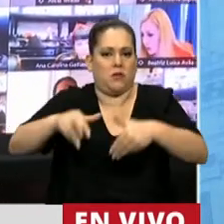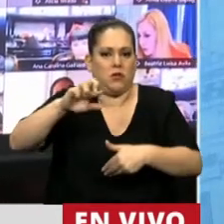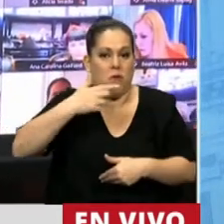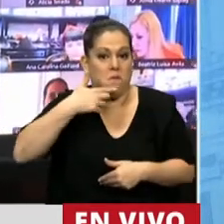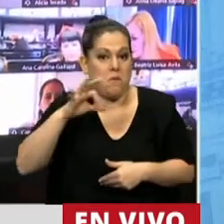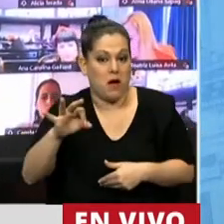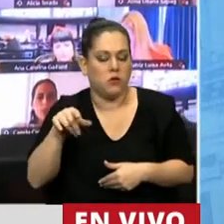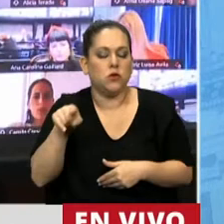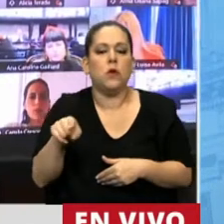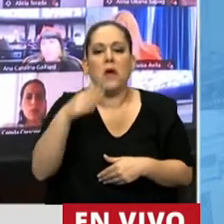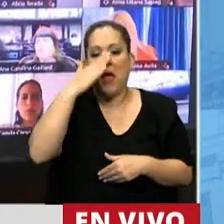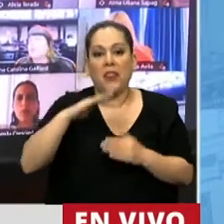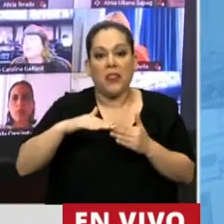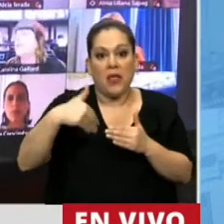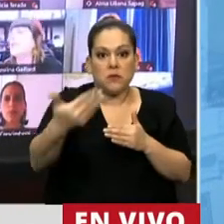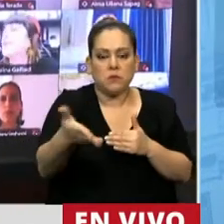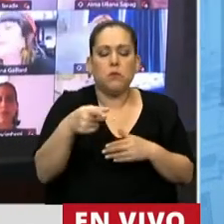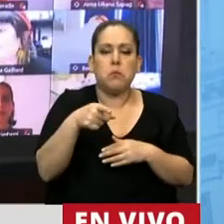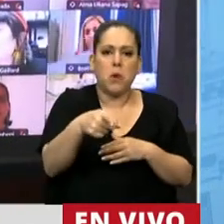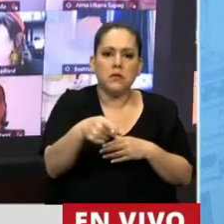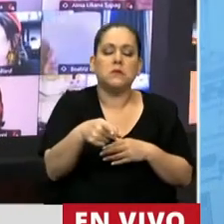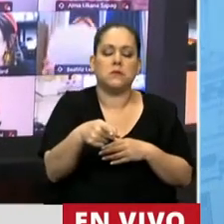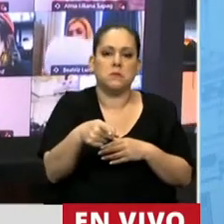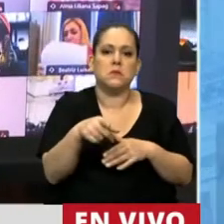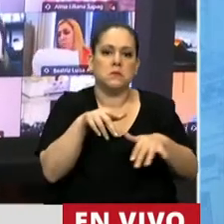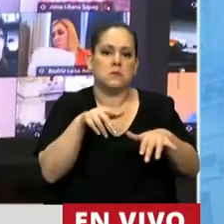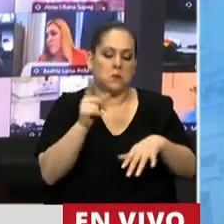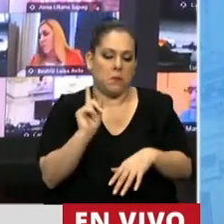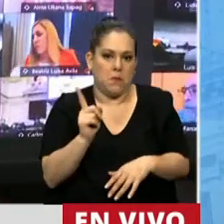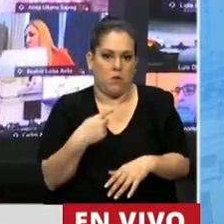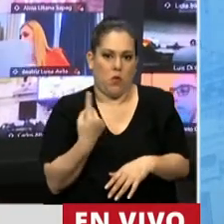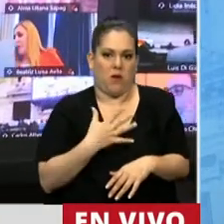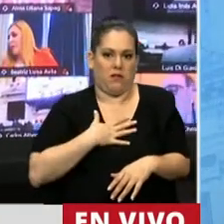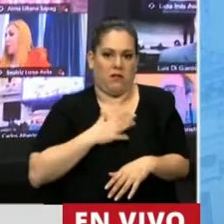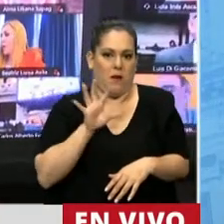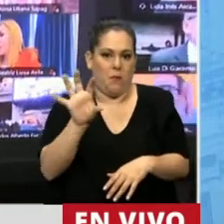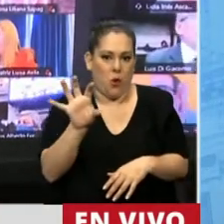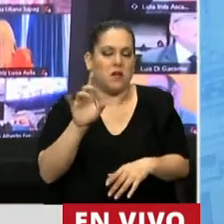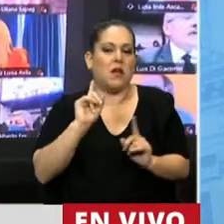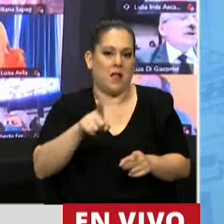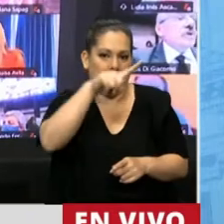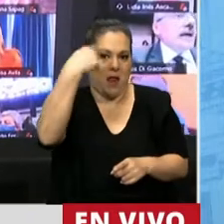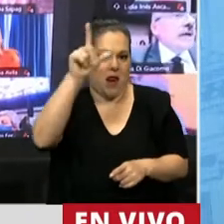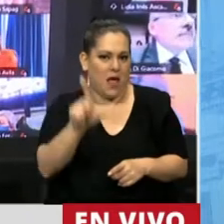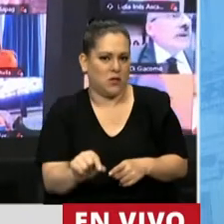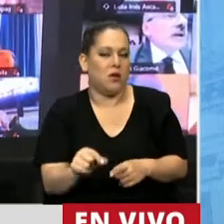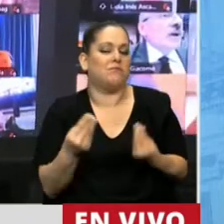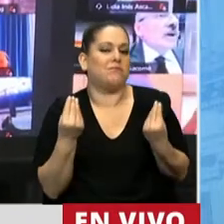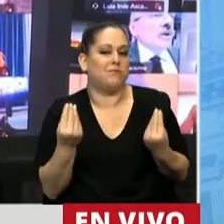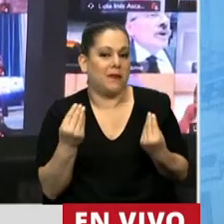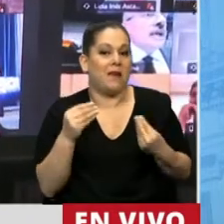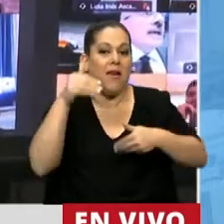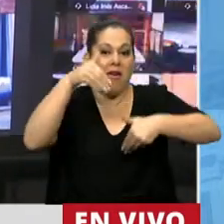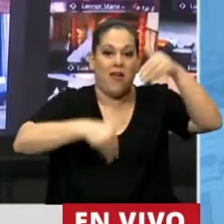hemos vivido la experiencia que ha sido no solo en nuestra provincia, sino en el plano nacional, donde estas